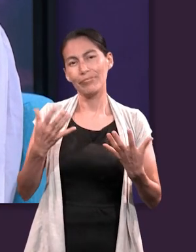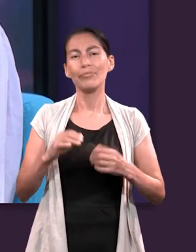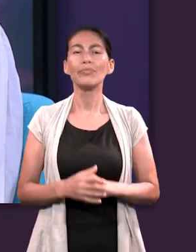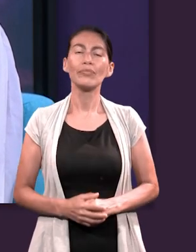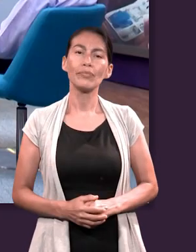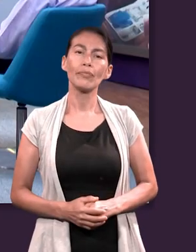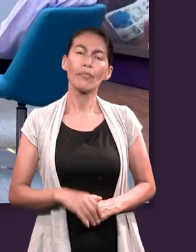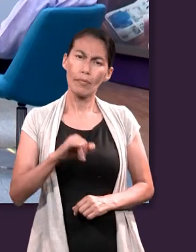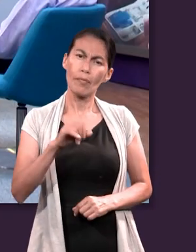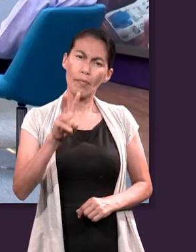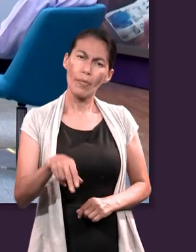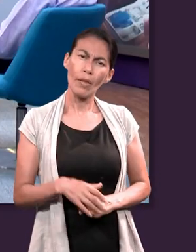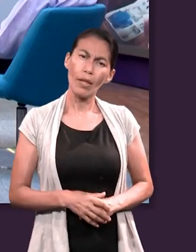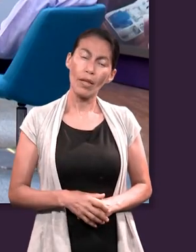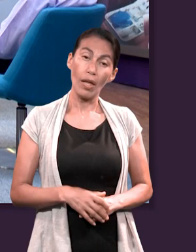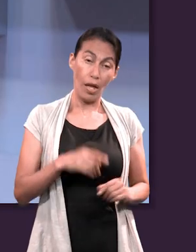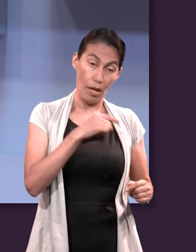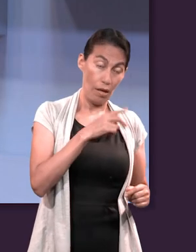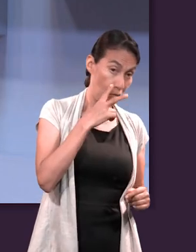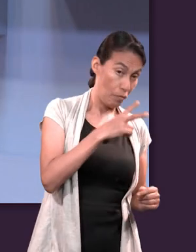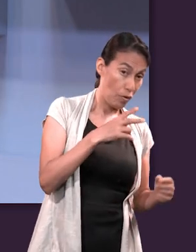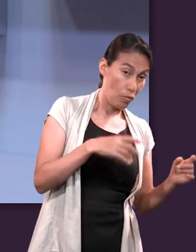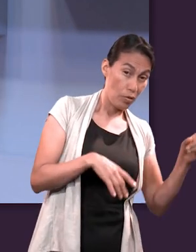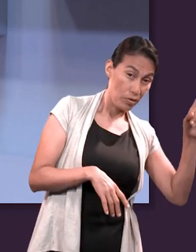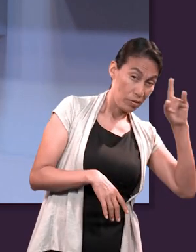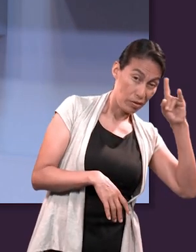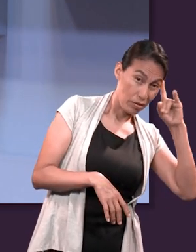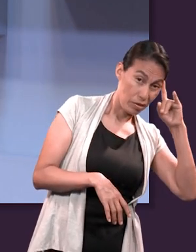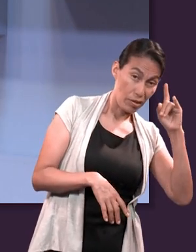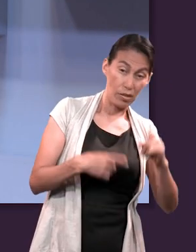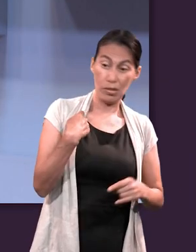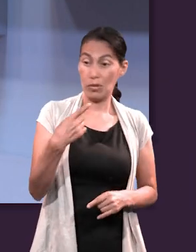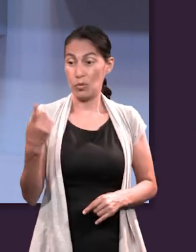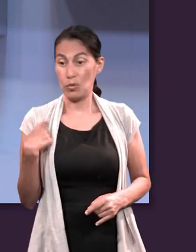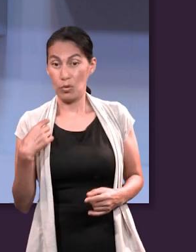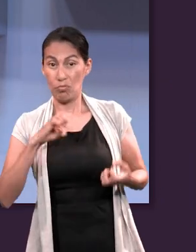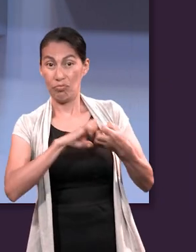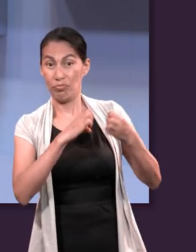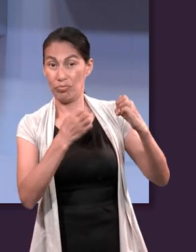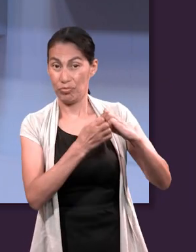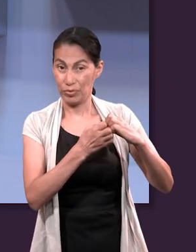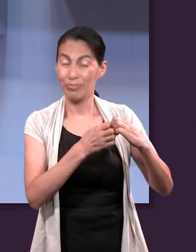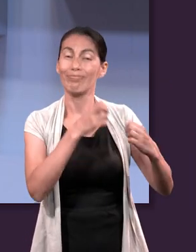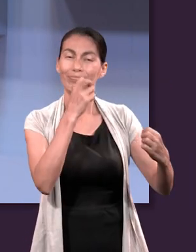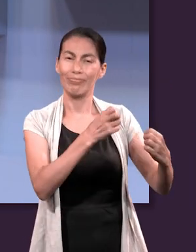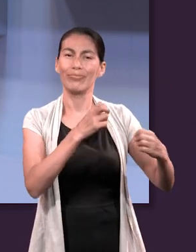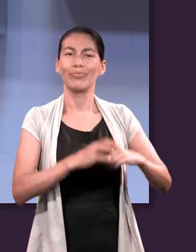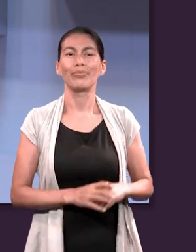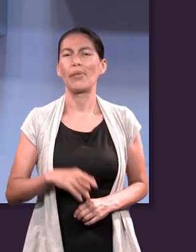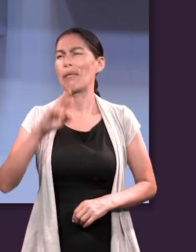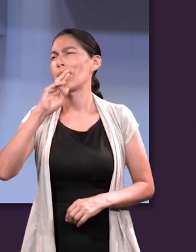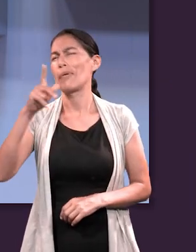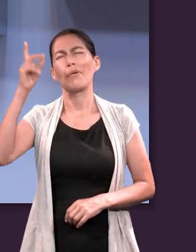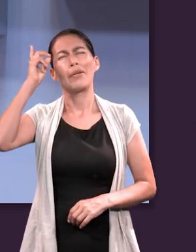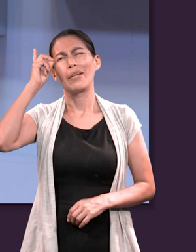Muy bien. Y en ese versículo también podemos ver esa enemistad entre Satanás y nosotros.